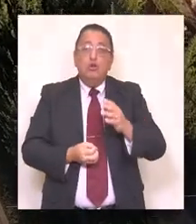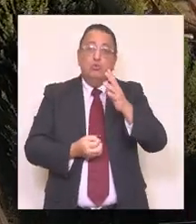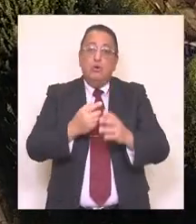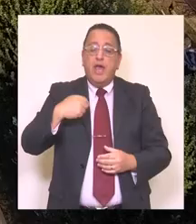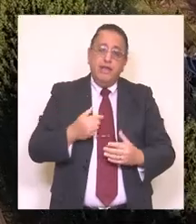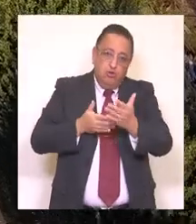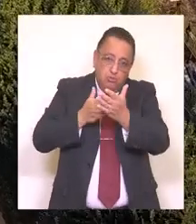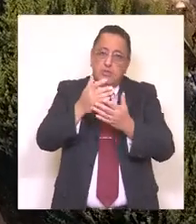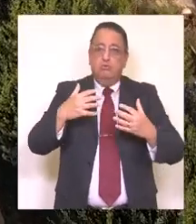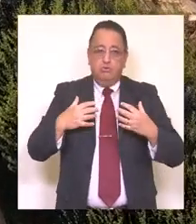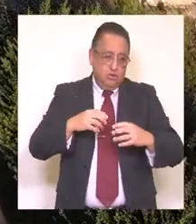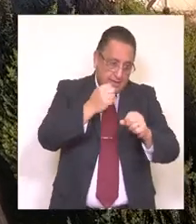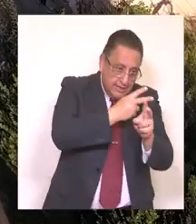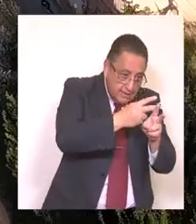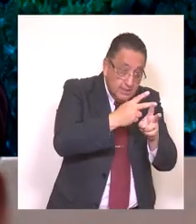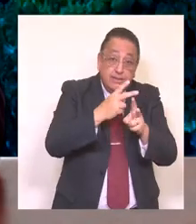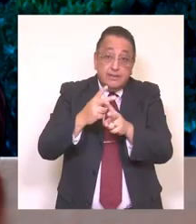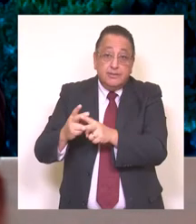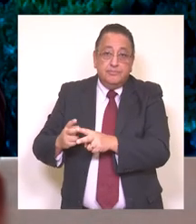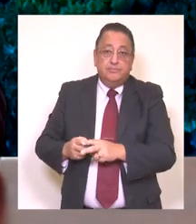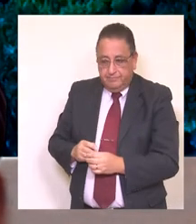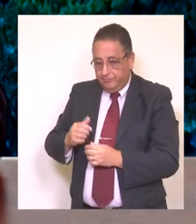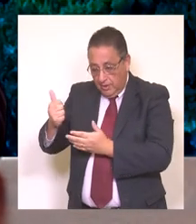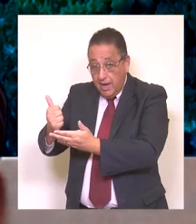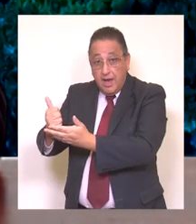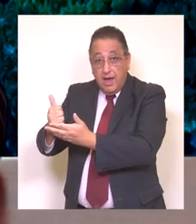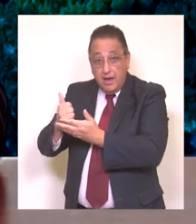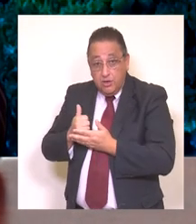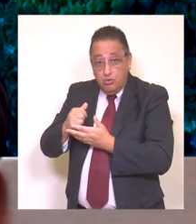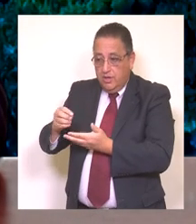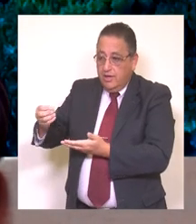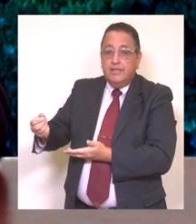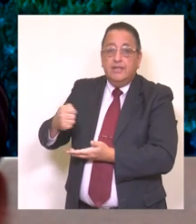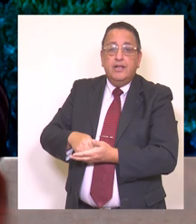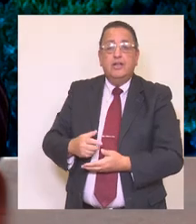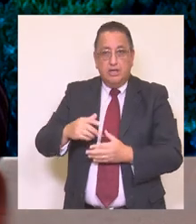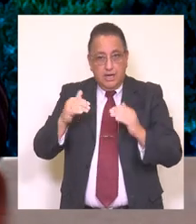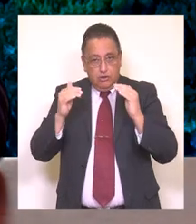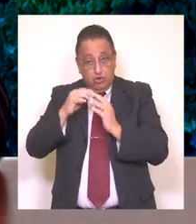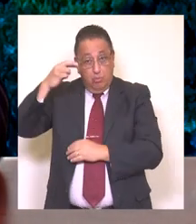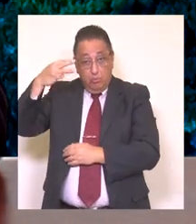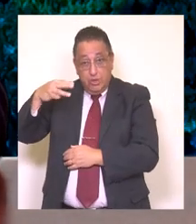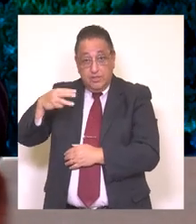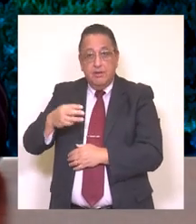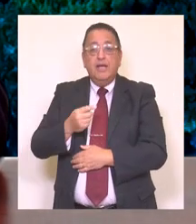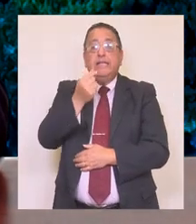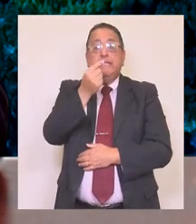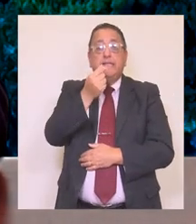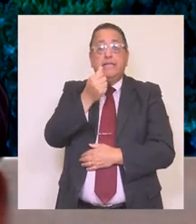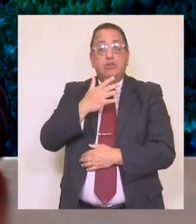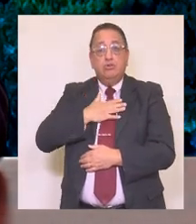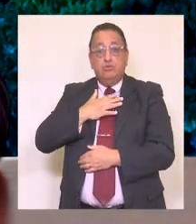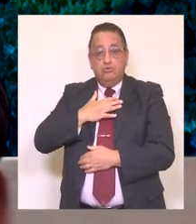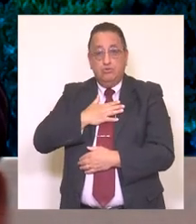a desarrollar estos nuevos diseños. Otra fuente de financiamiento al cual recurrimos es nuestro propio presupuesto municipal y con recursos